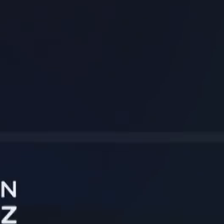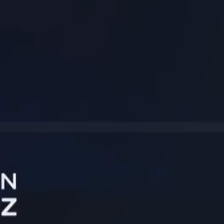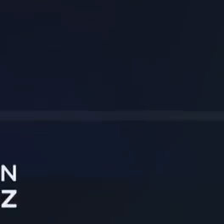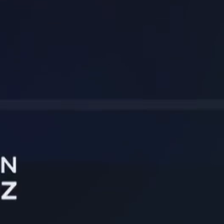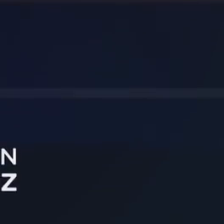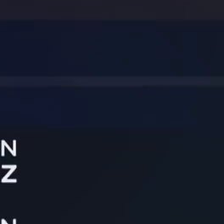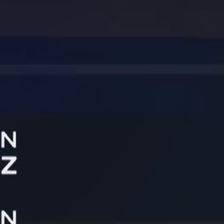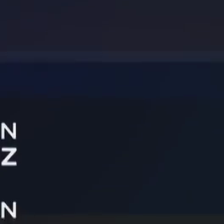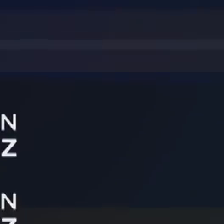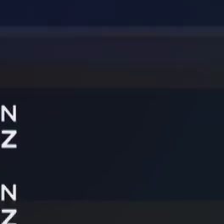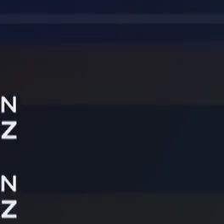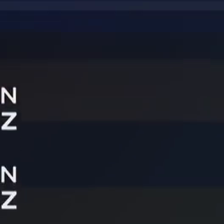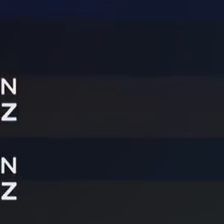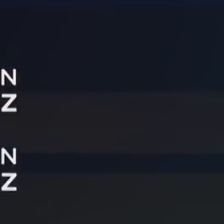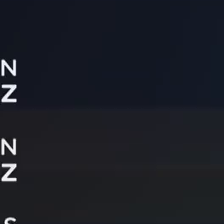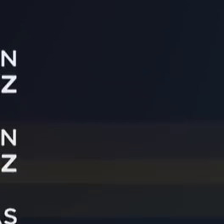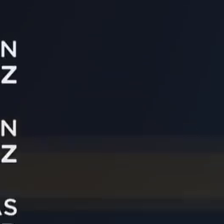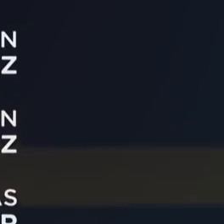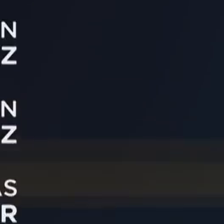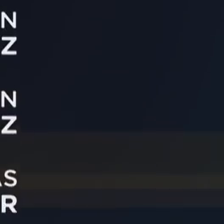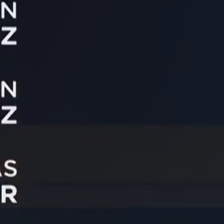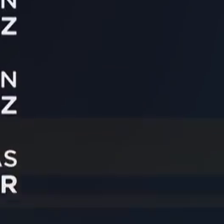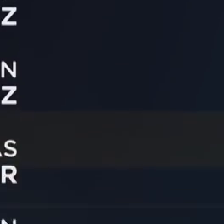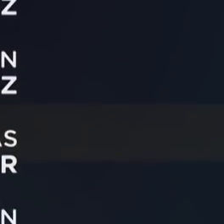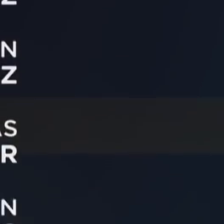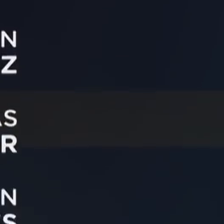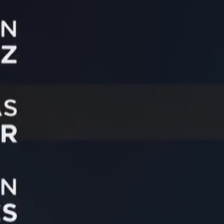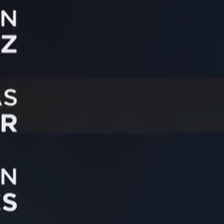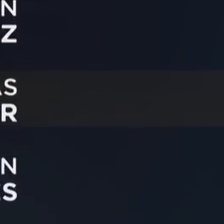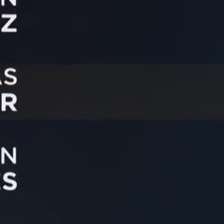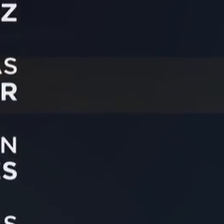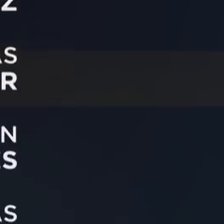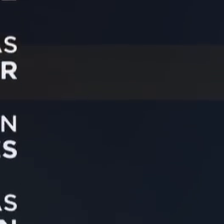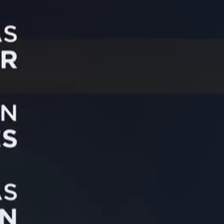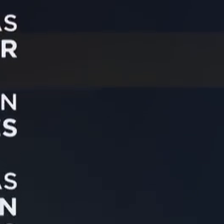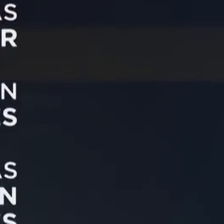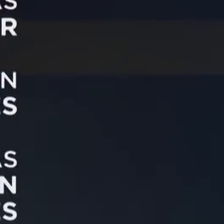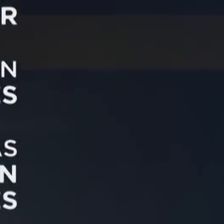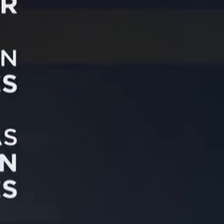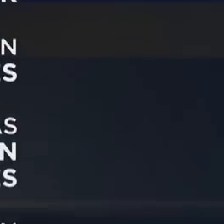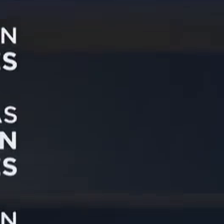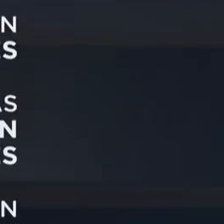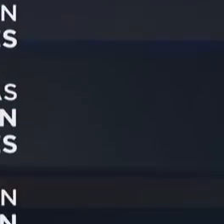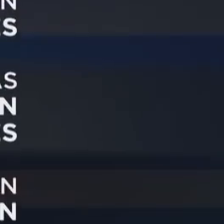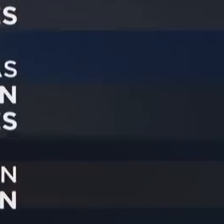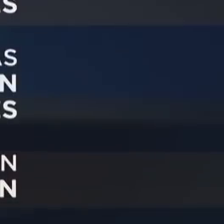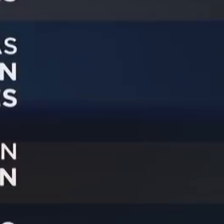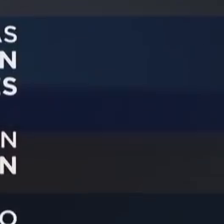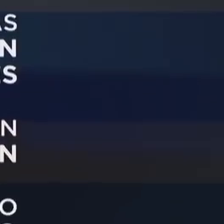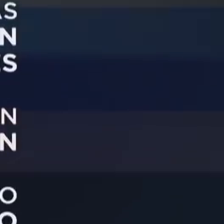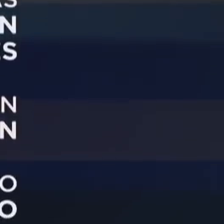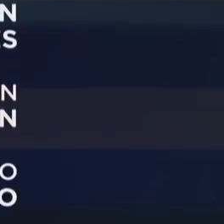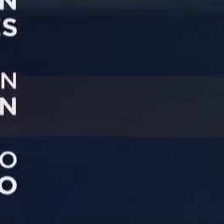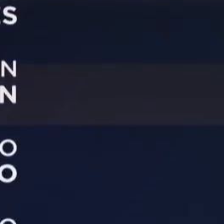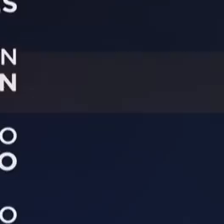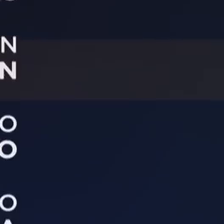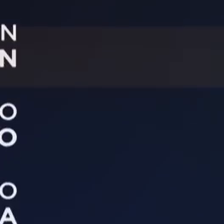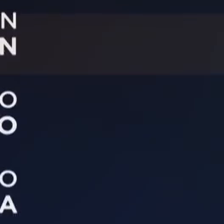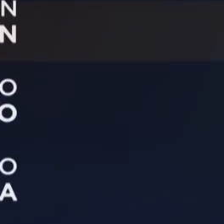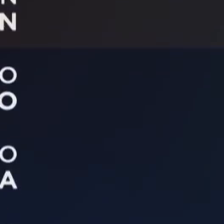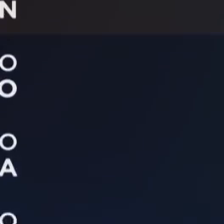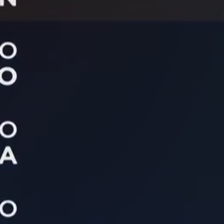por ver el